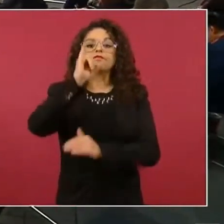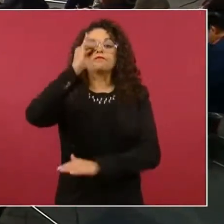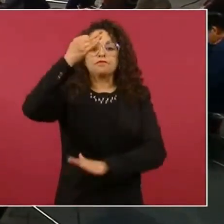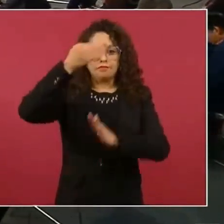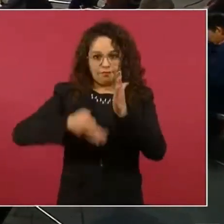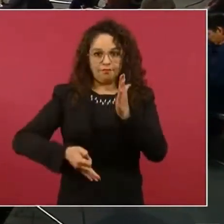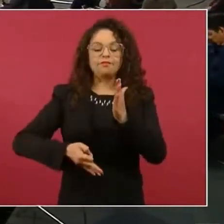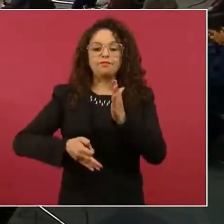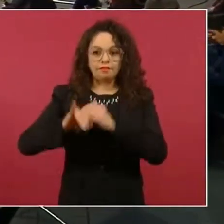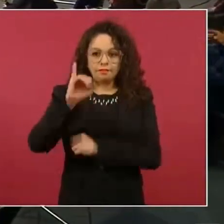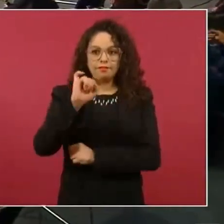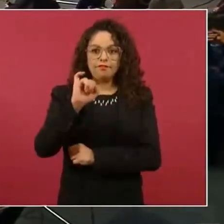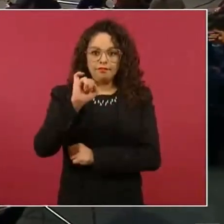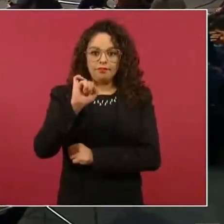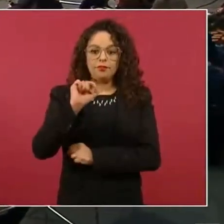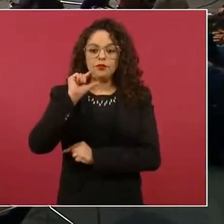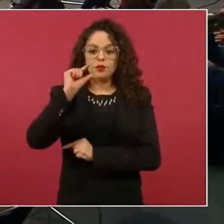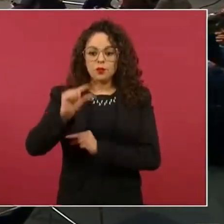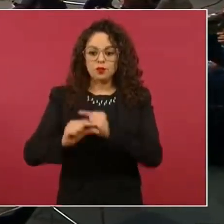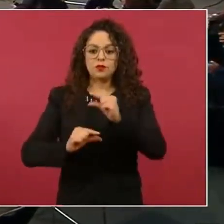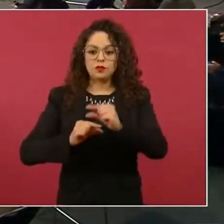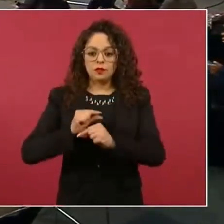a sustituirnos.